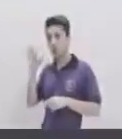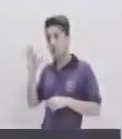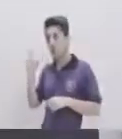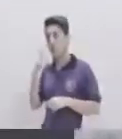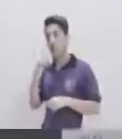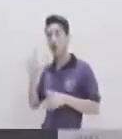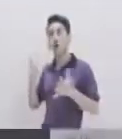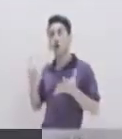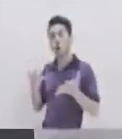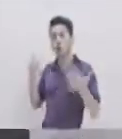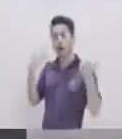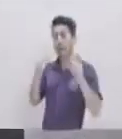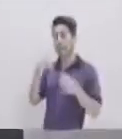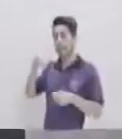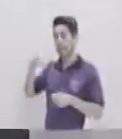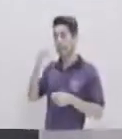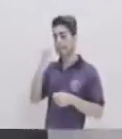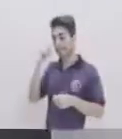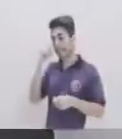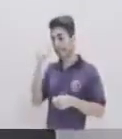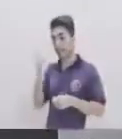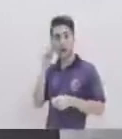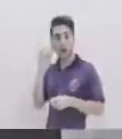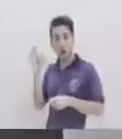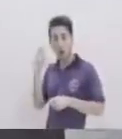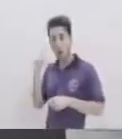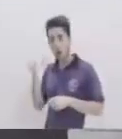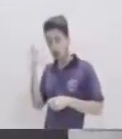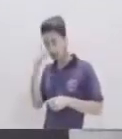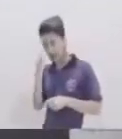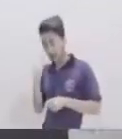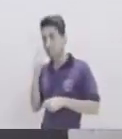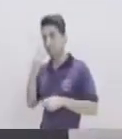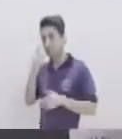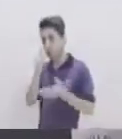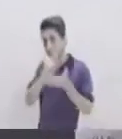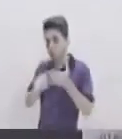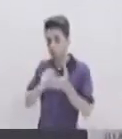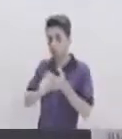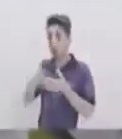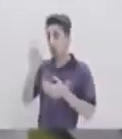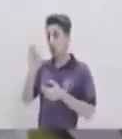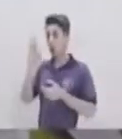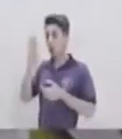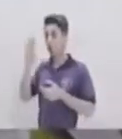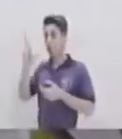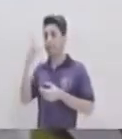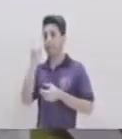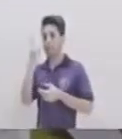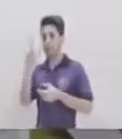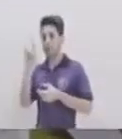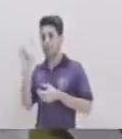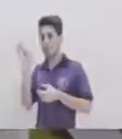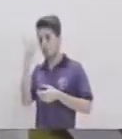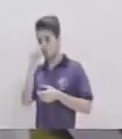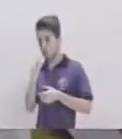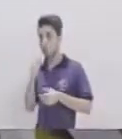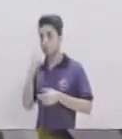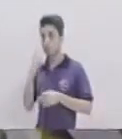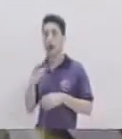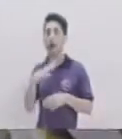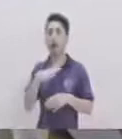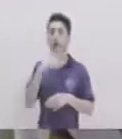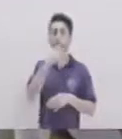fácilmente Con el teorema de Pitágoras Sí Entonces Cuando nos pongan a trabajar Con triángulos oblicuos Vamos a tener La ley de